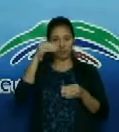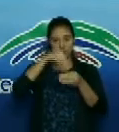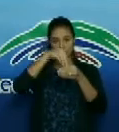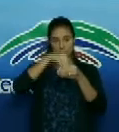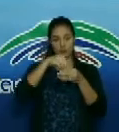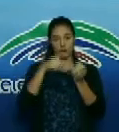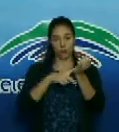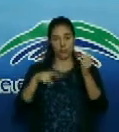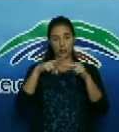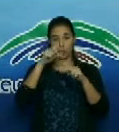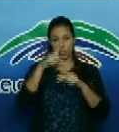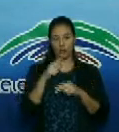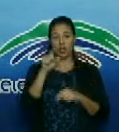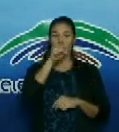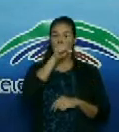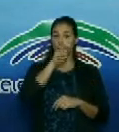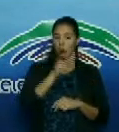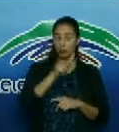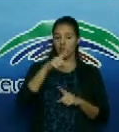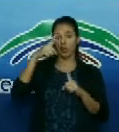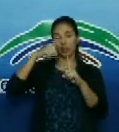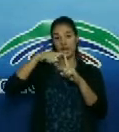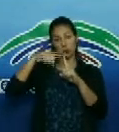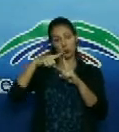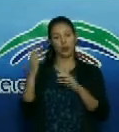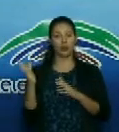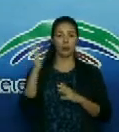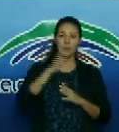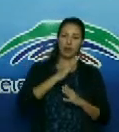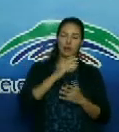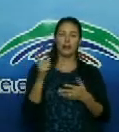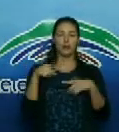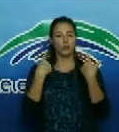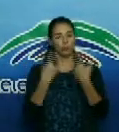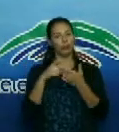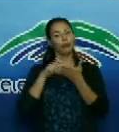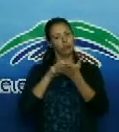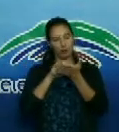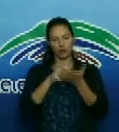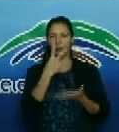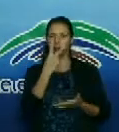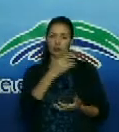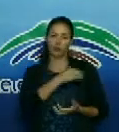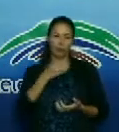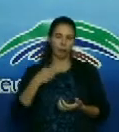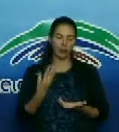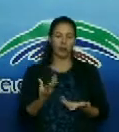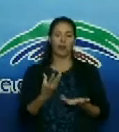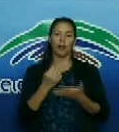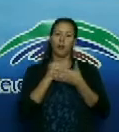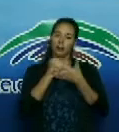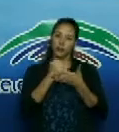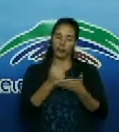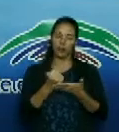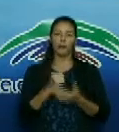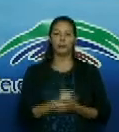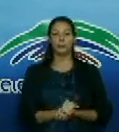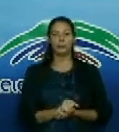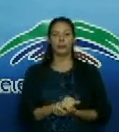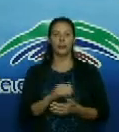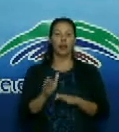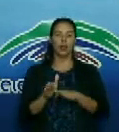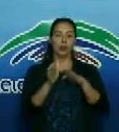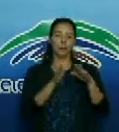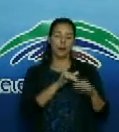de la hermana provincia de Las Tunas, donde también le prestamos este vital servicio a nuestros hermanos tuneros. Se reporta